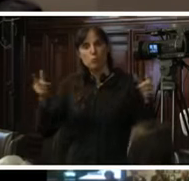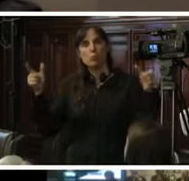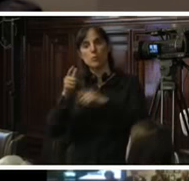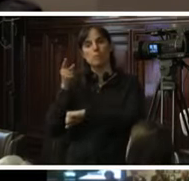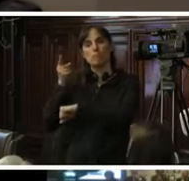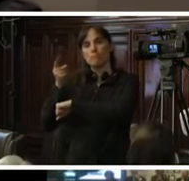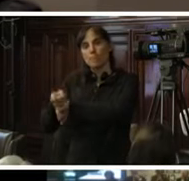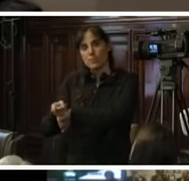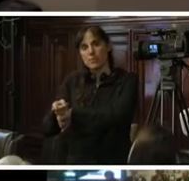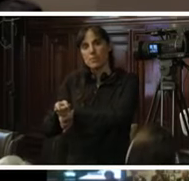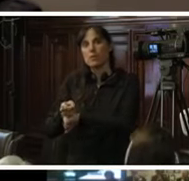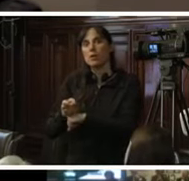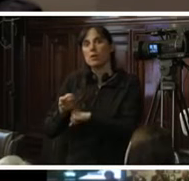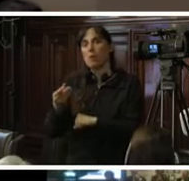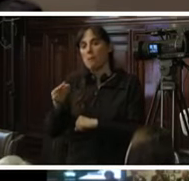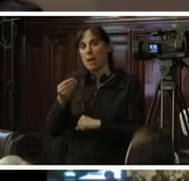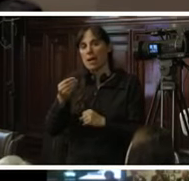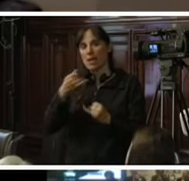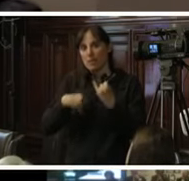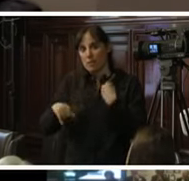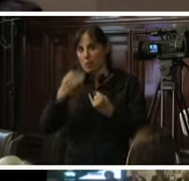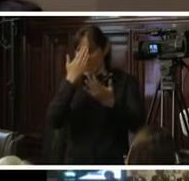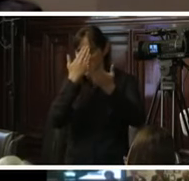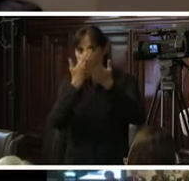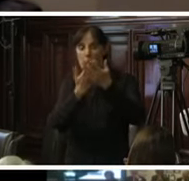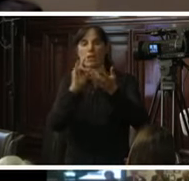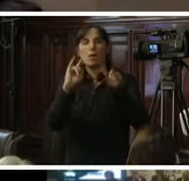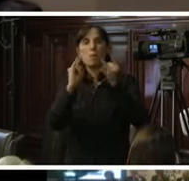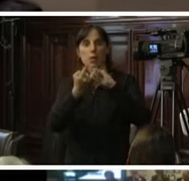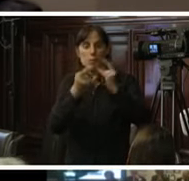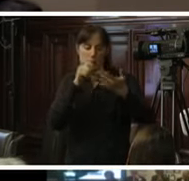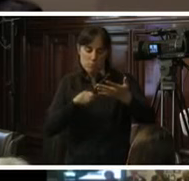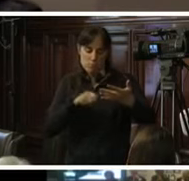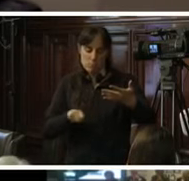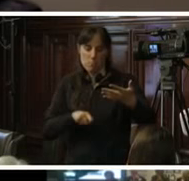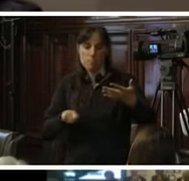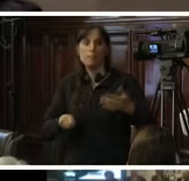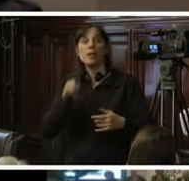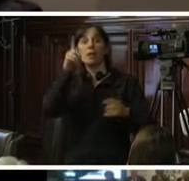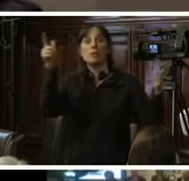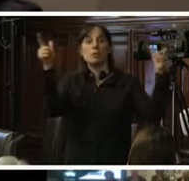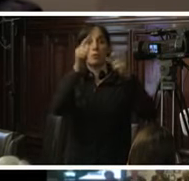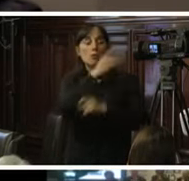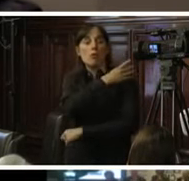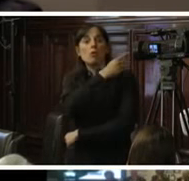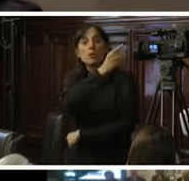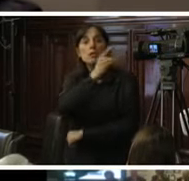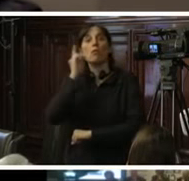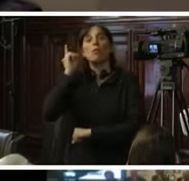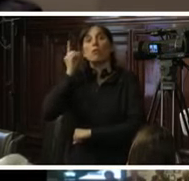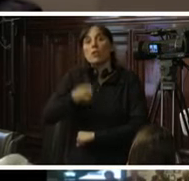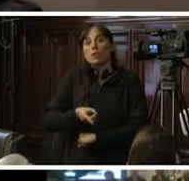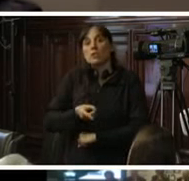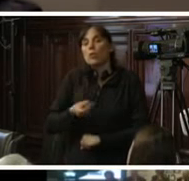para que sustente el informe ante el pleno. Y será el consejo directivo el que decidirá la hora,